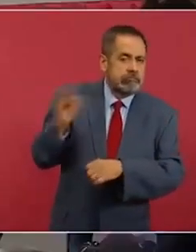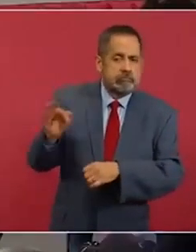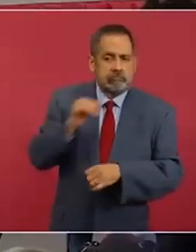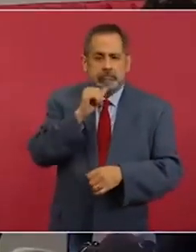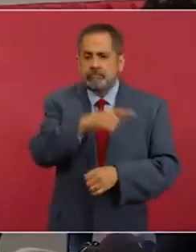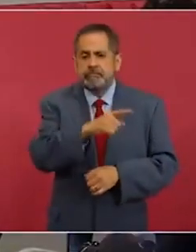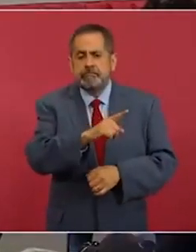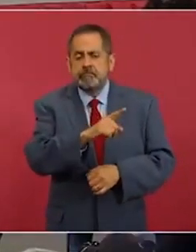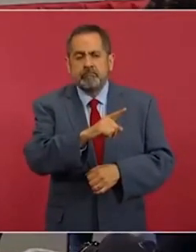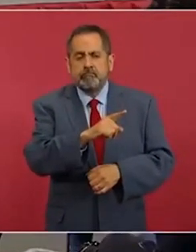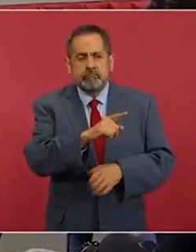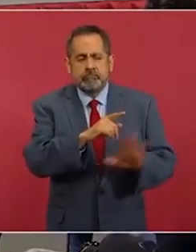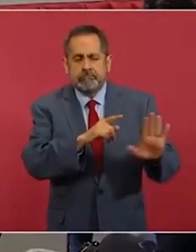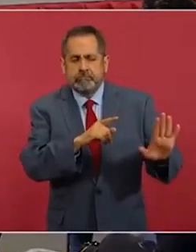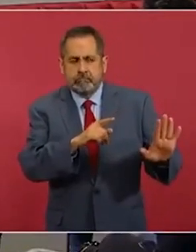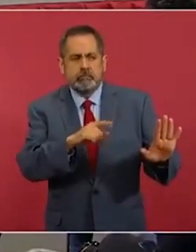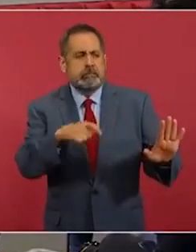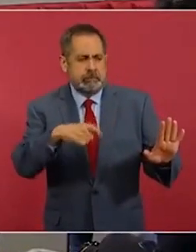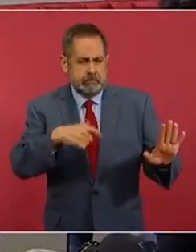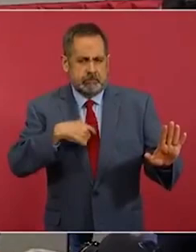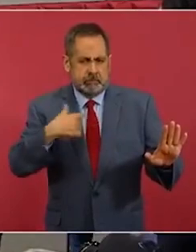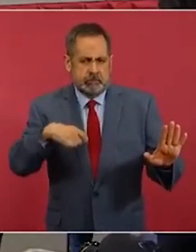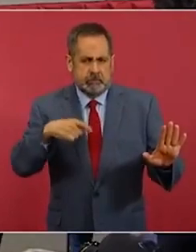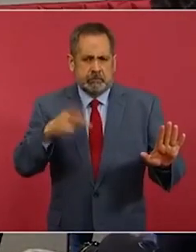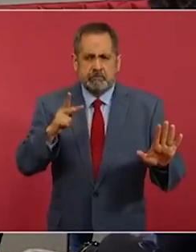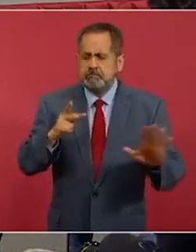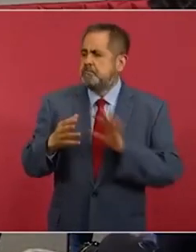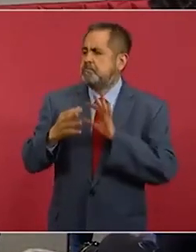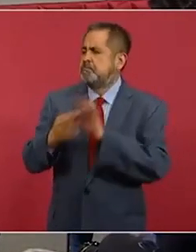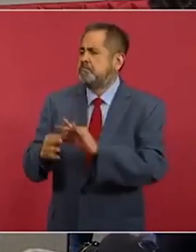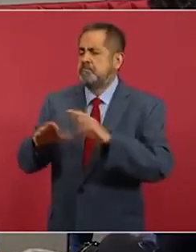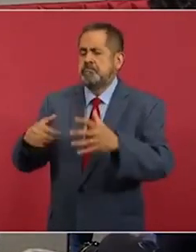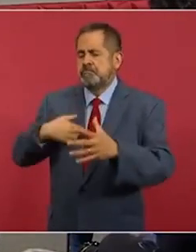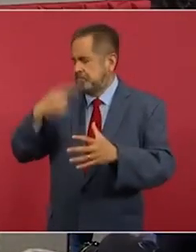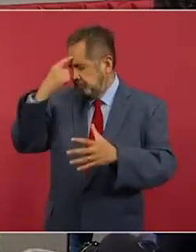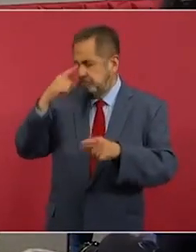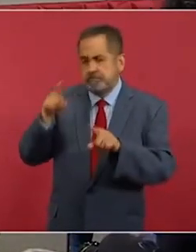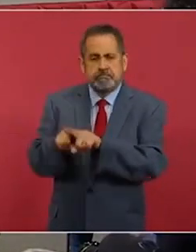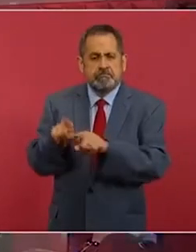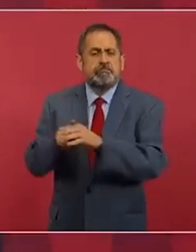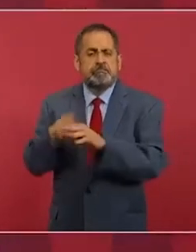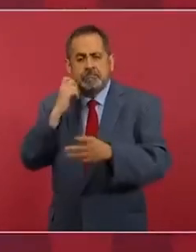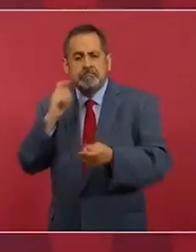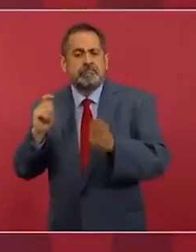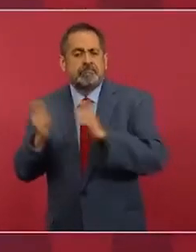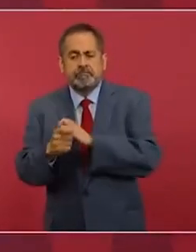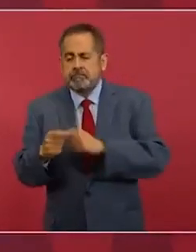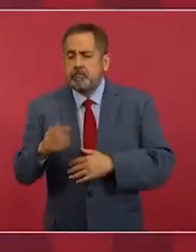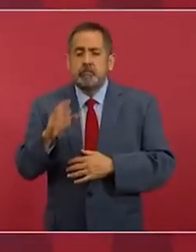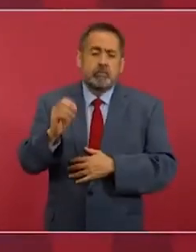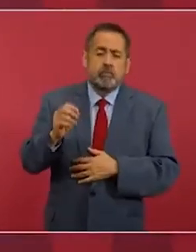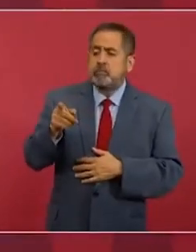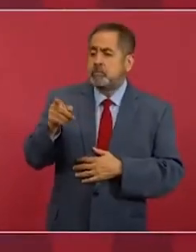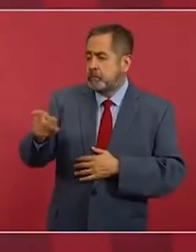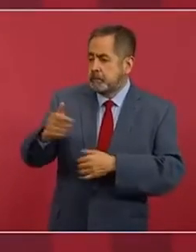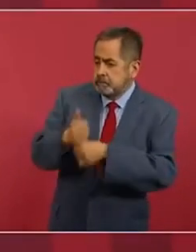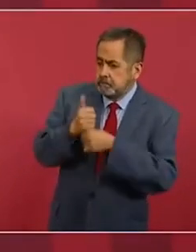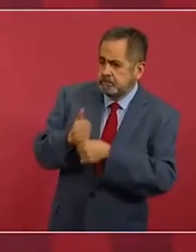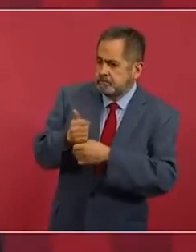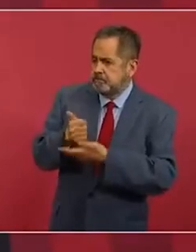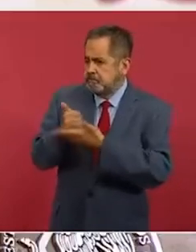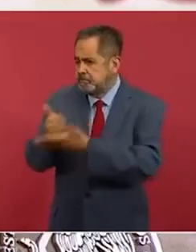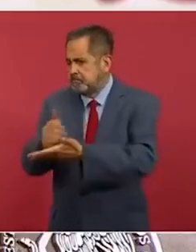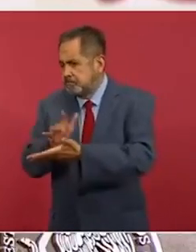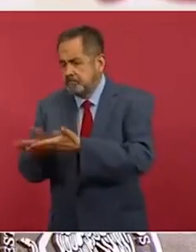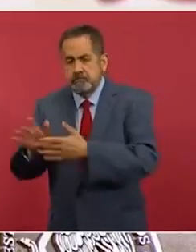al que se quedó atrás, al que sufre, no